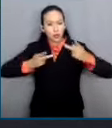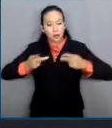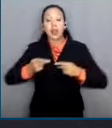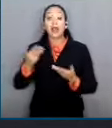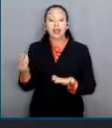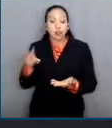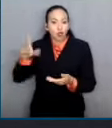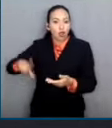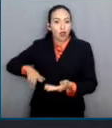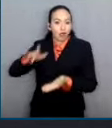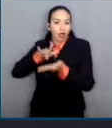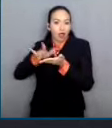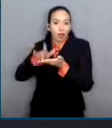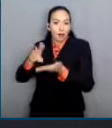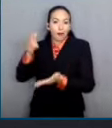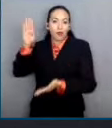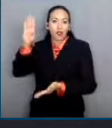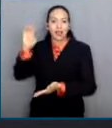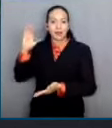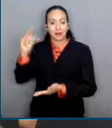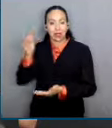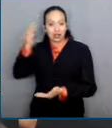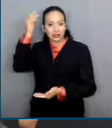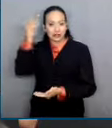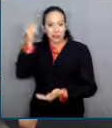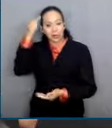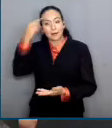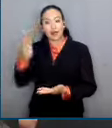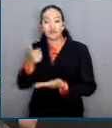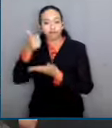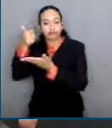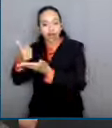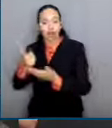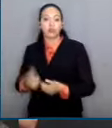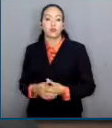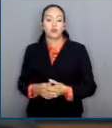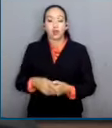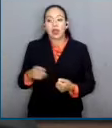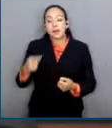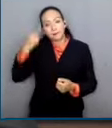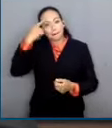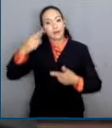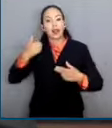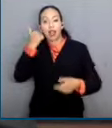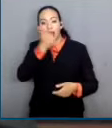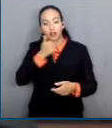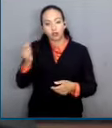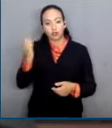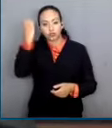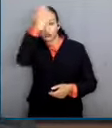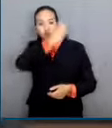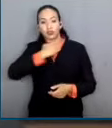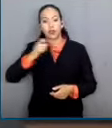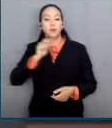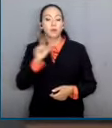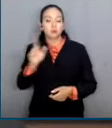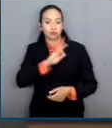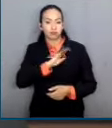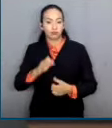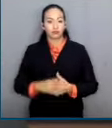parte del gobierno para superar los rigurosos exámenes y prácticas profesionales. Si tienen éxito,